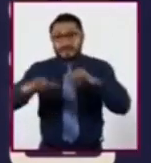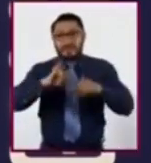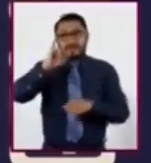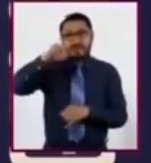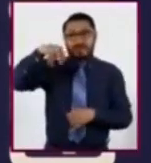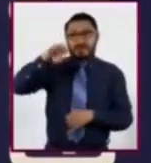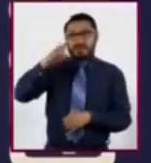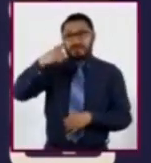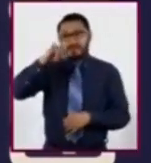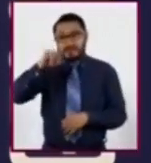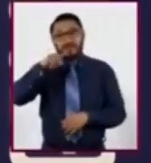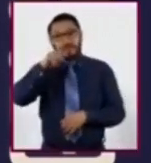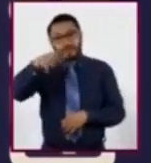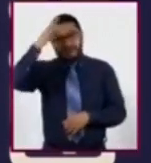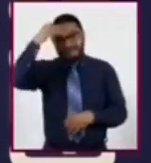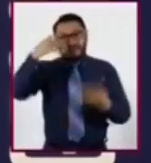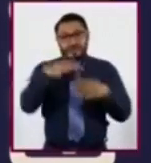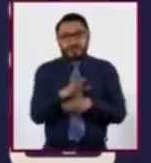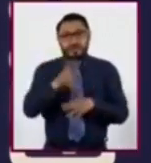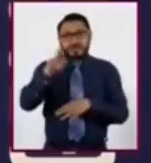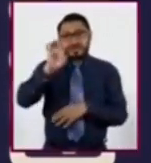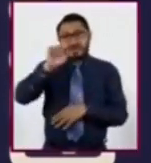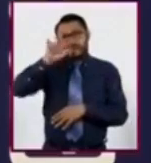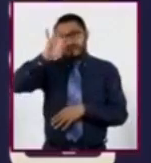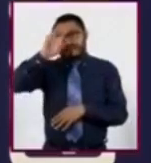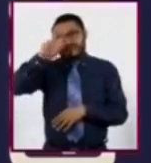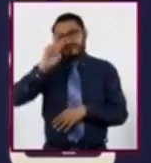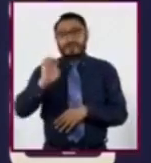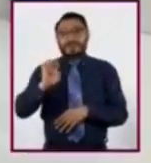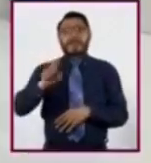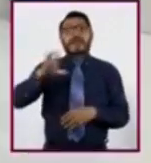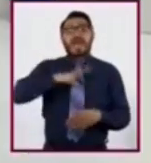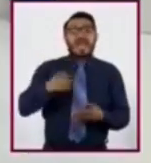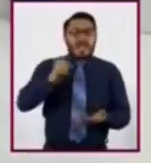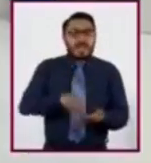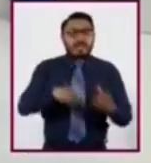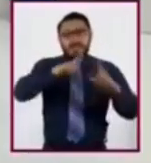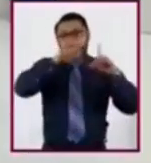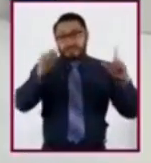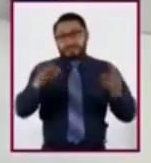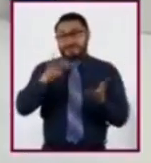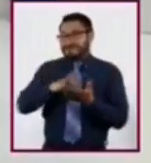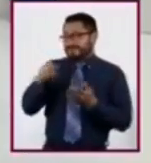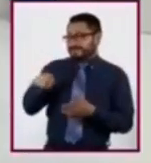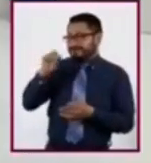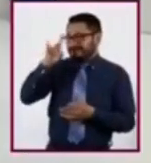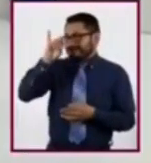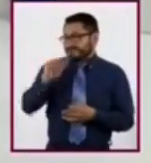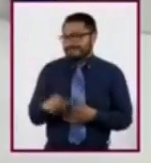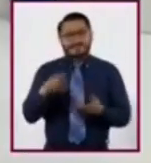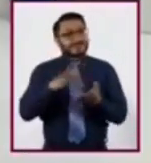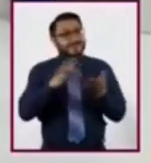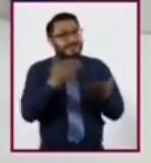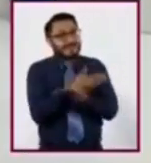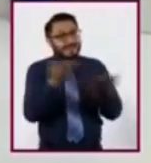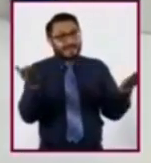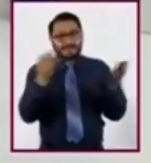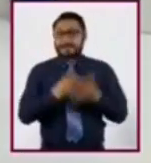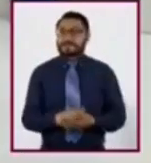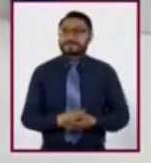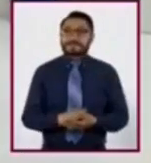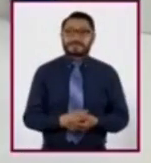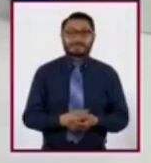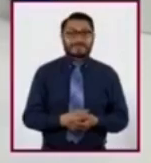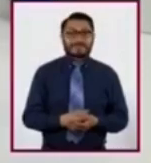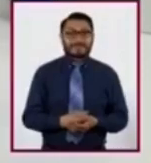donde podrán aprender del relieve de cada una de las entidades de nuestro país. Gracias, Nadia. Y gracias a todas y a